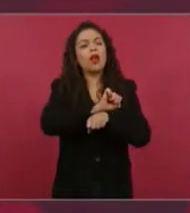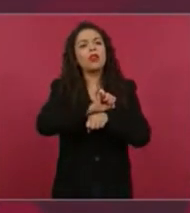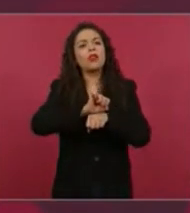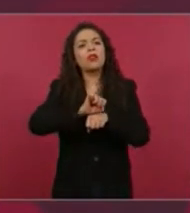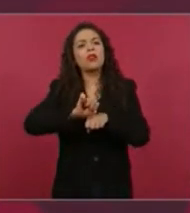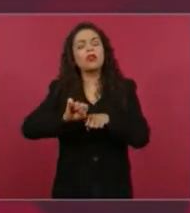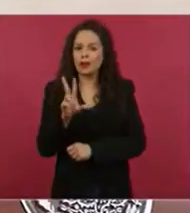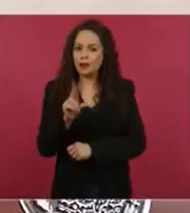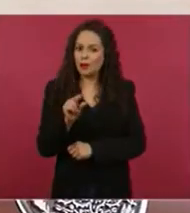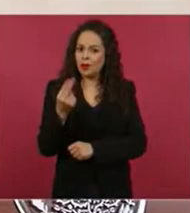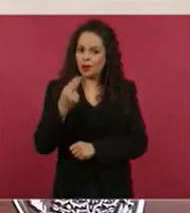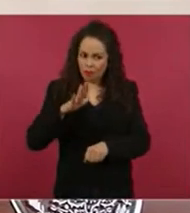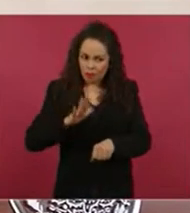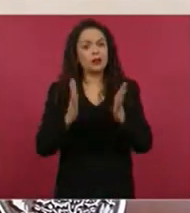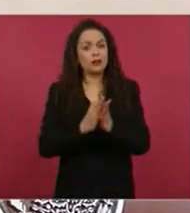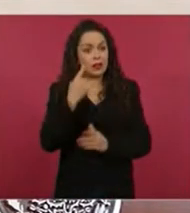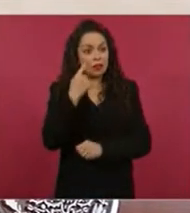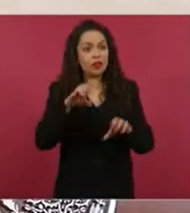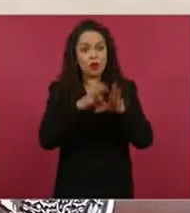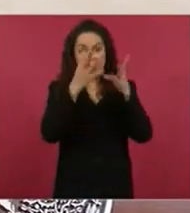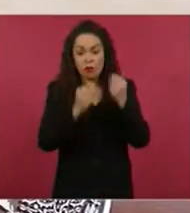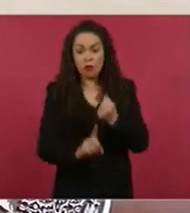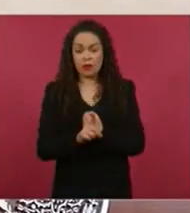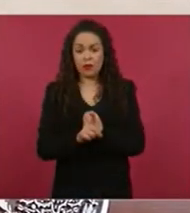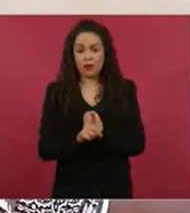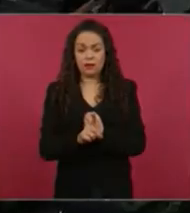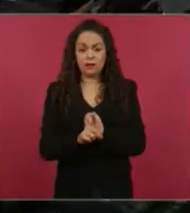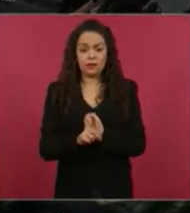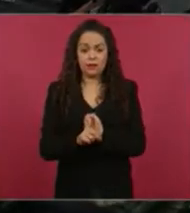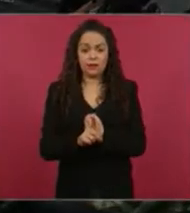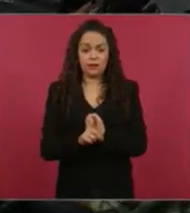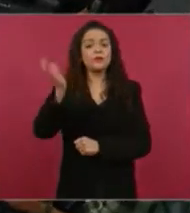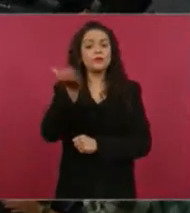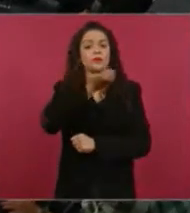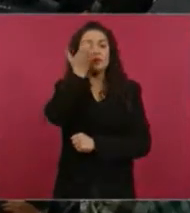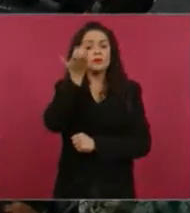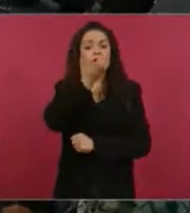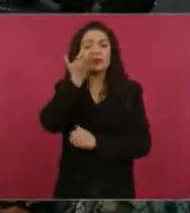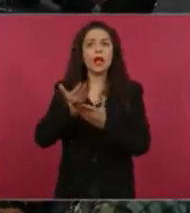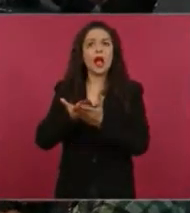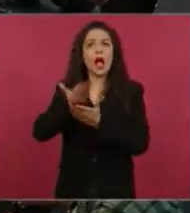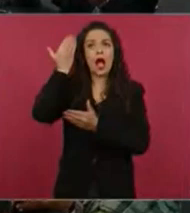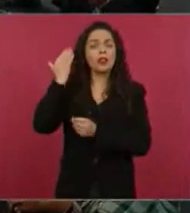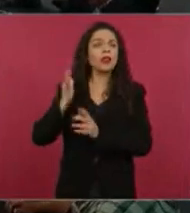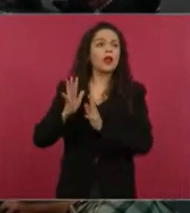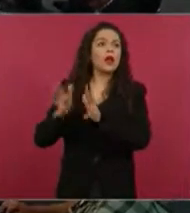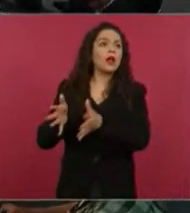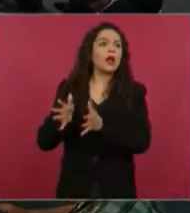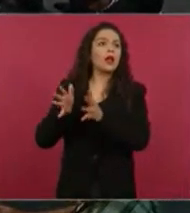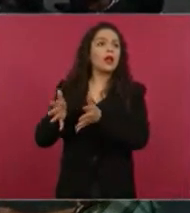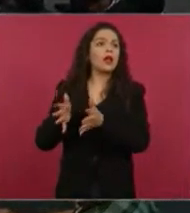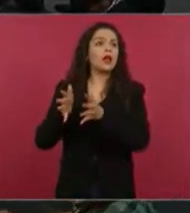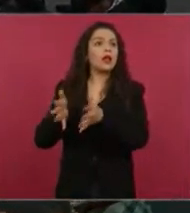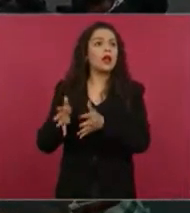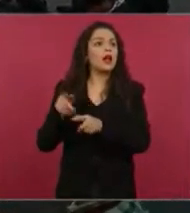quedarnos con los procedimientos de antaño, de que todo pasa por el Consejo de